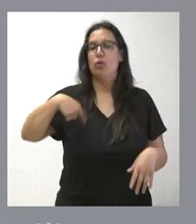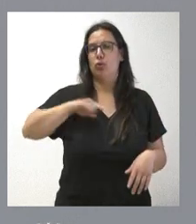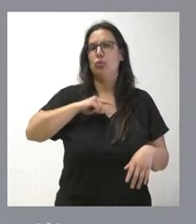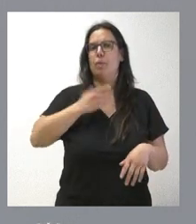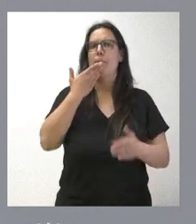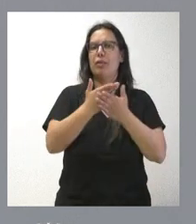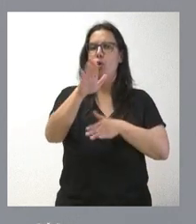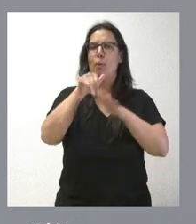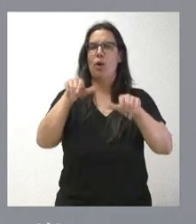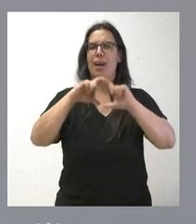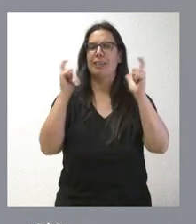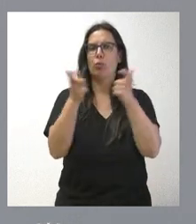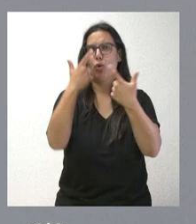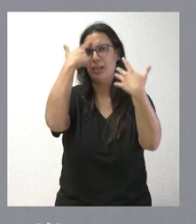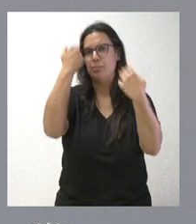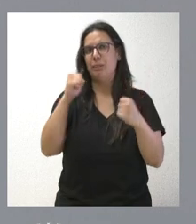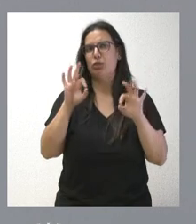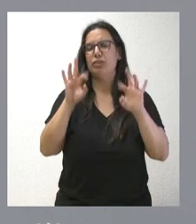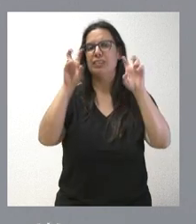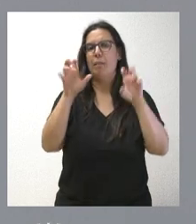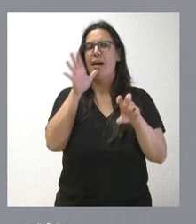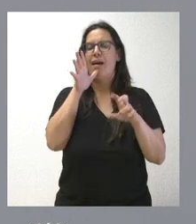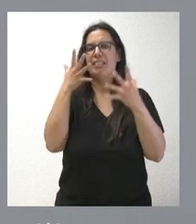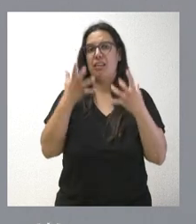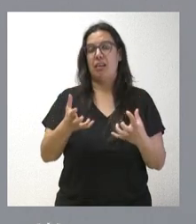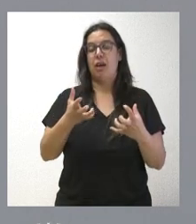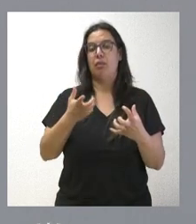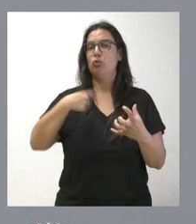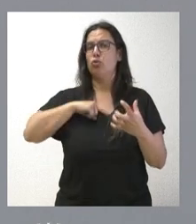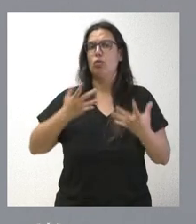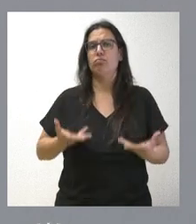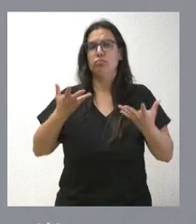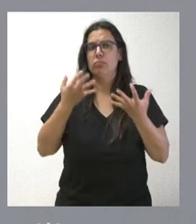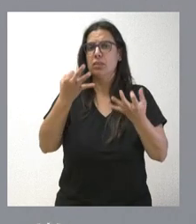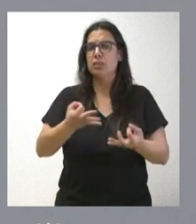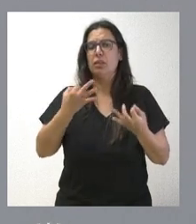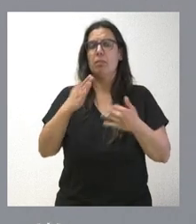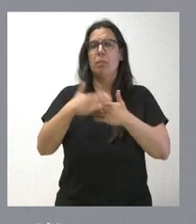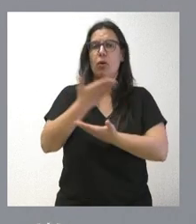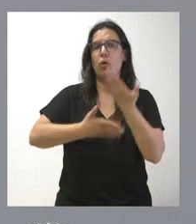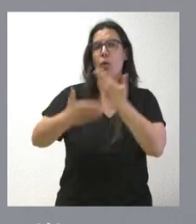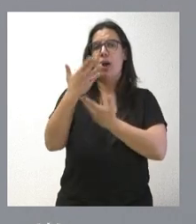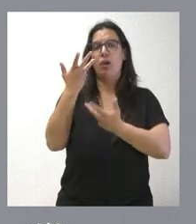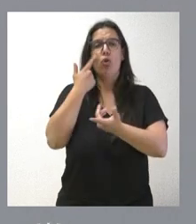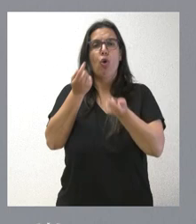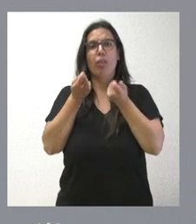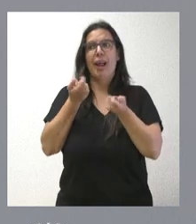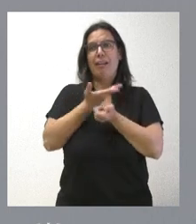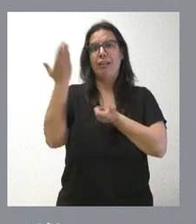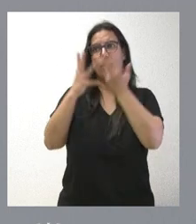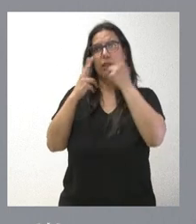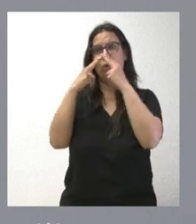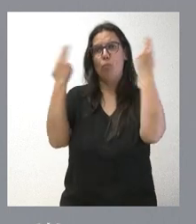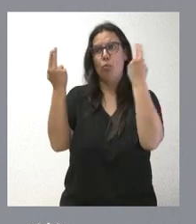sequía y nuestra posición es la que hemos manifestado siempre. Nuestra voluntad de colaborar y coordinarnos con el resto de Administraciones y encajar este asunto